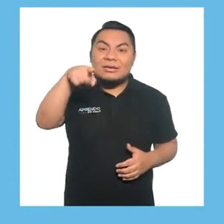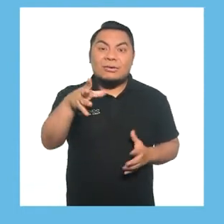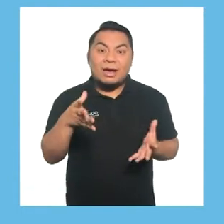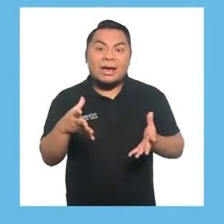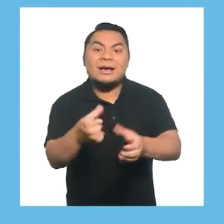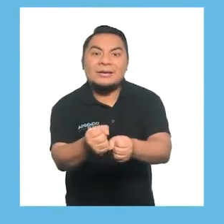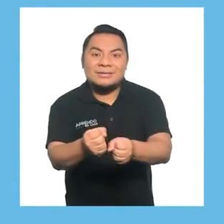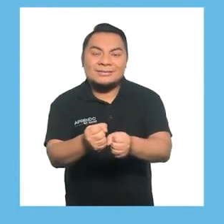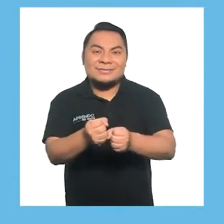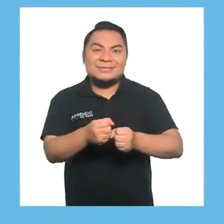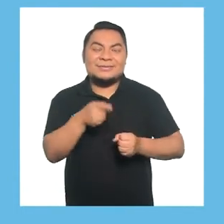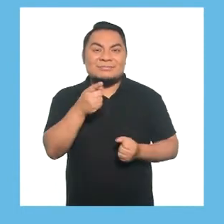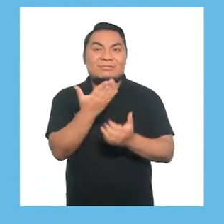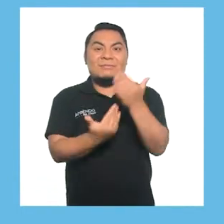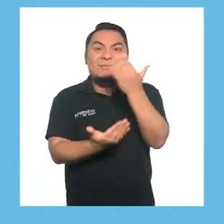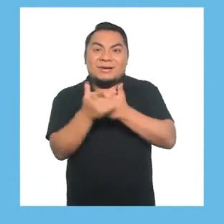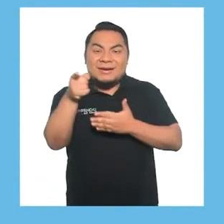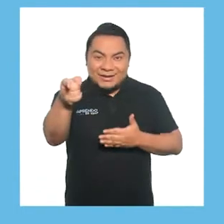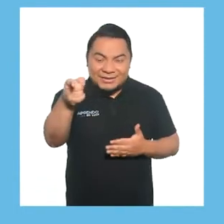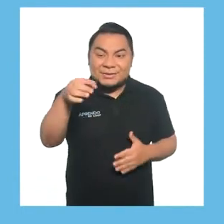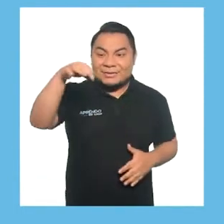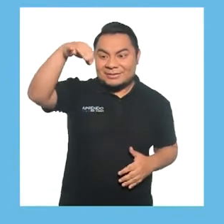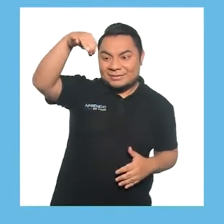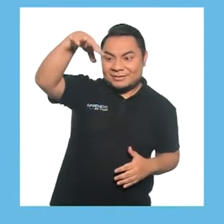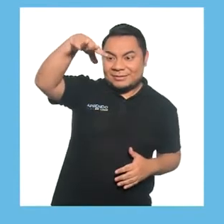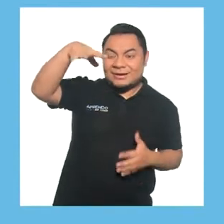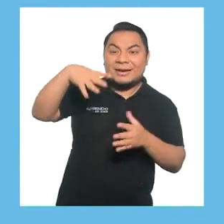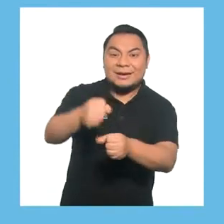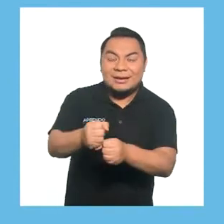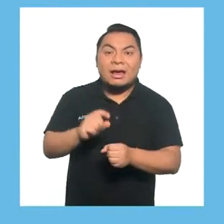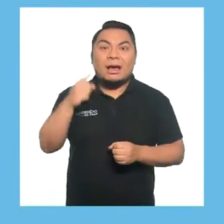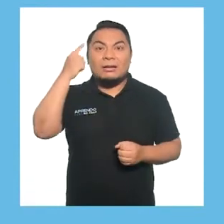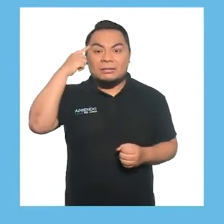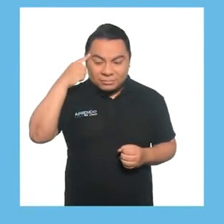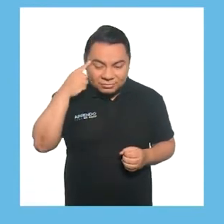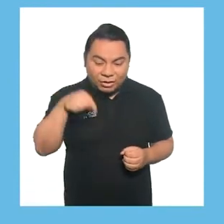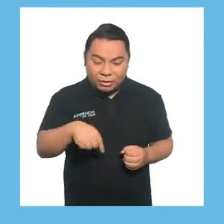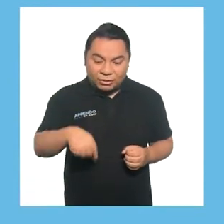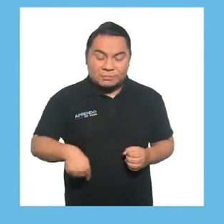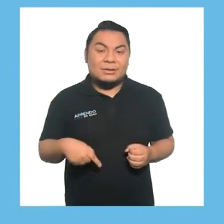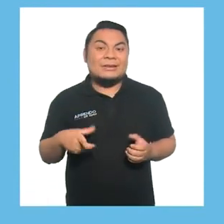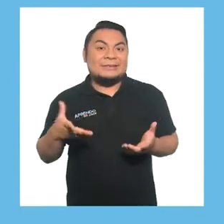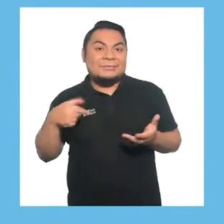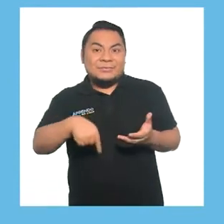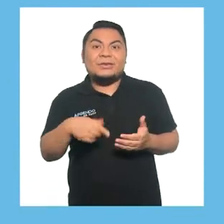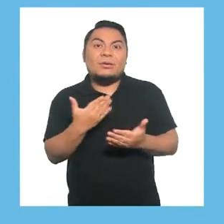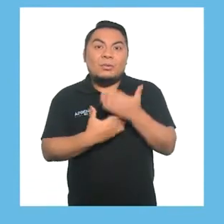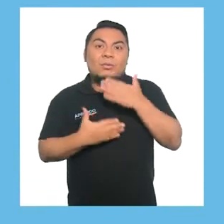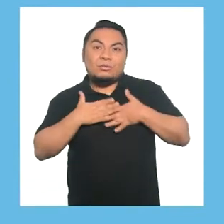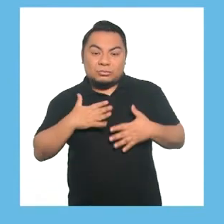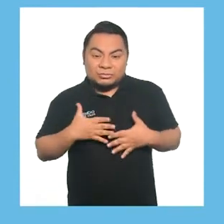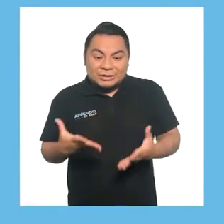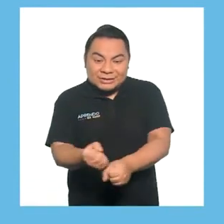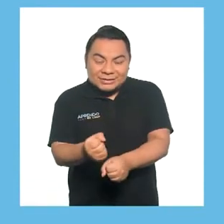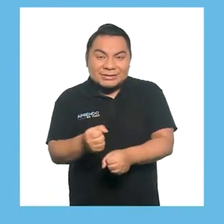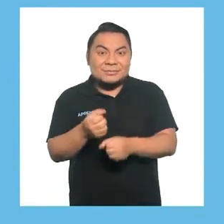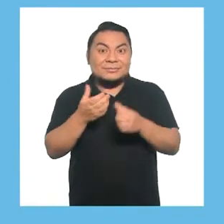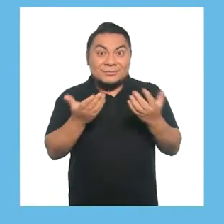a atraparlo con las manos, la cabeza, el pie u otra parte del cuerpo.